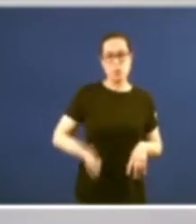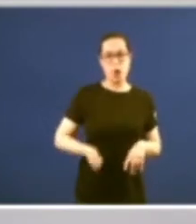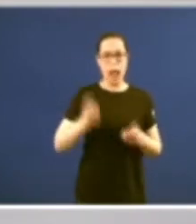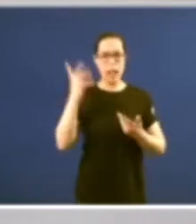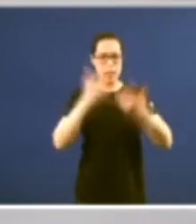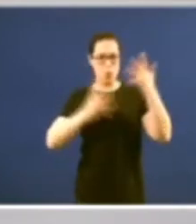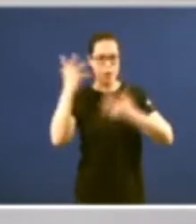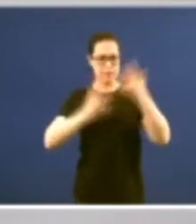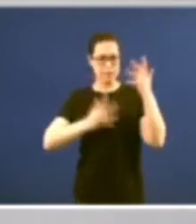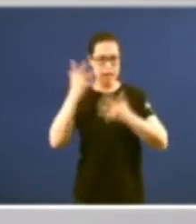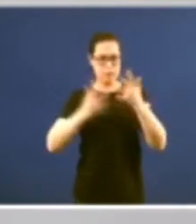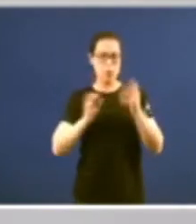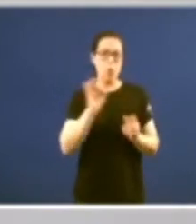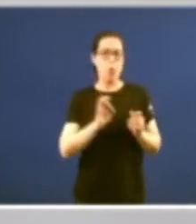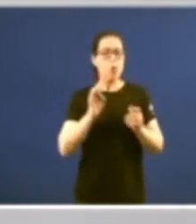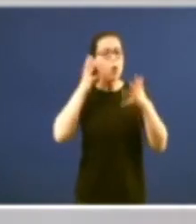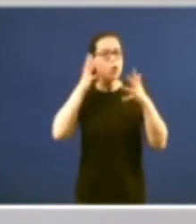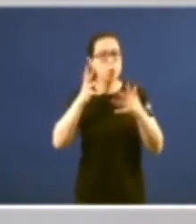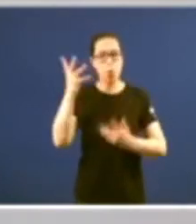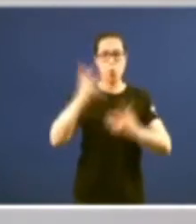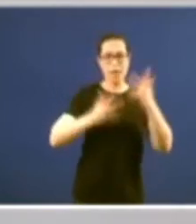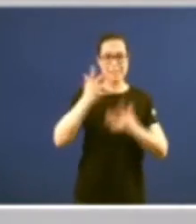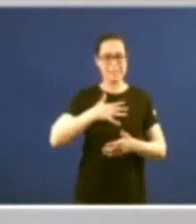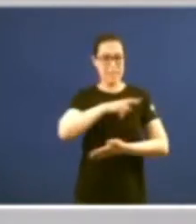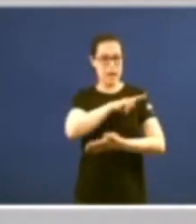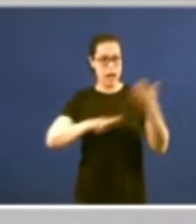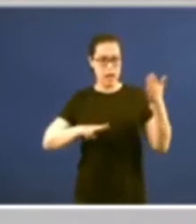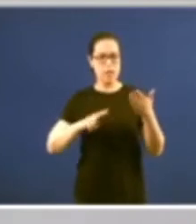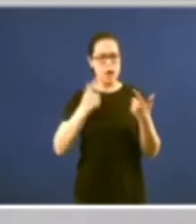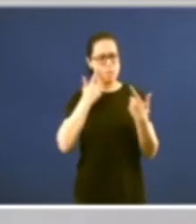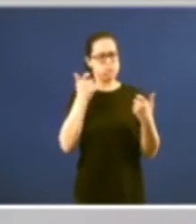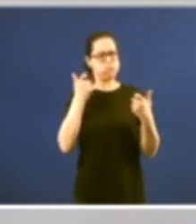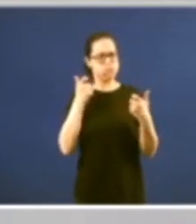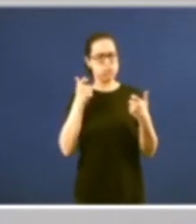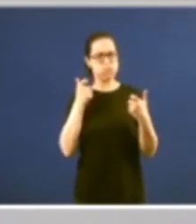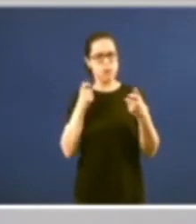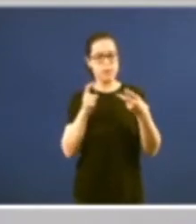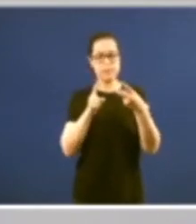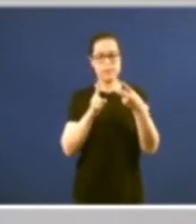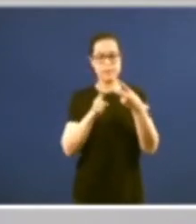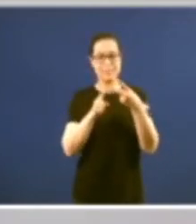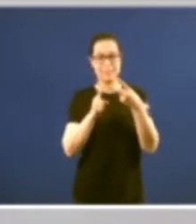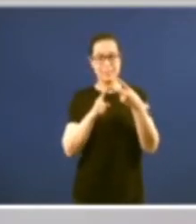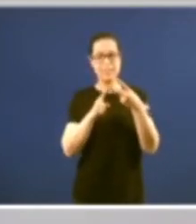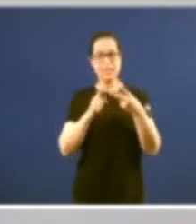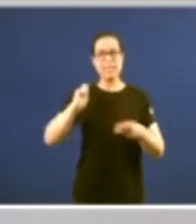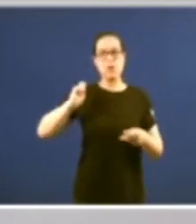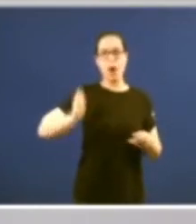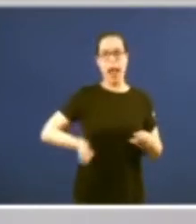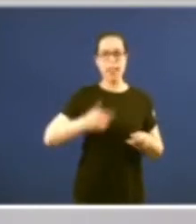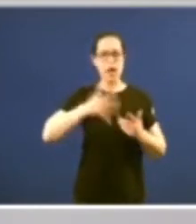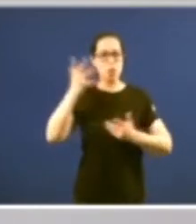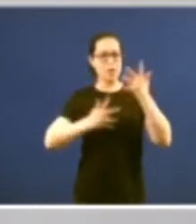órgano o consejo de cuentas en Galicia que a imagen y semejanza del tribunal de cuentas del reino